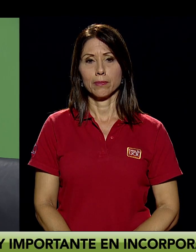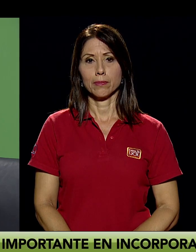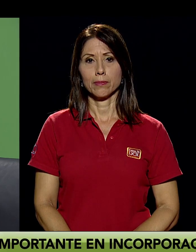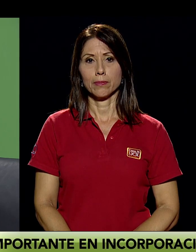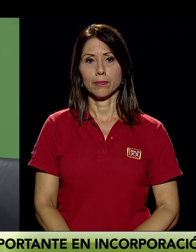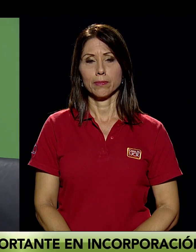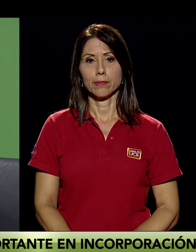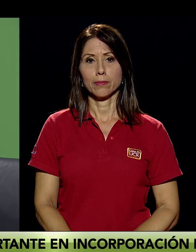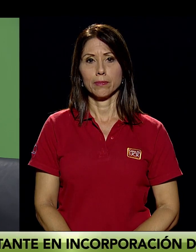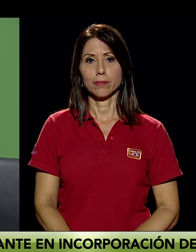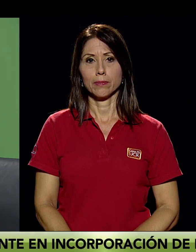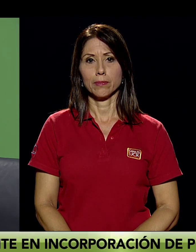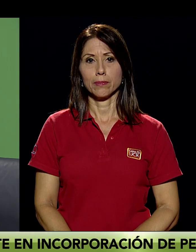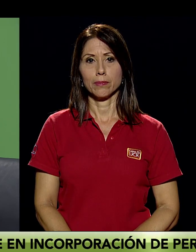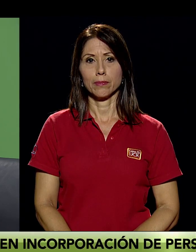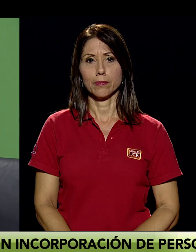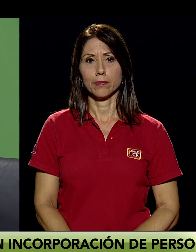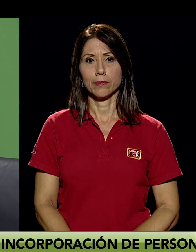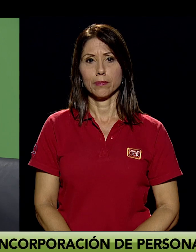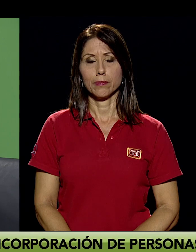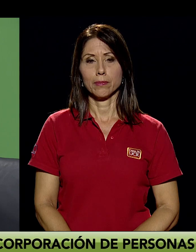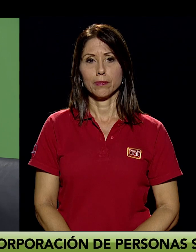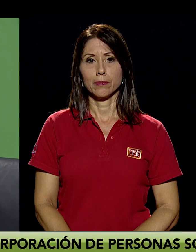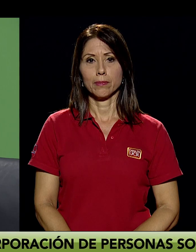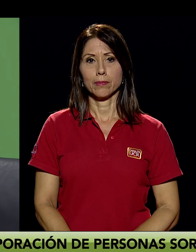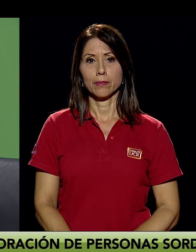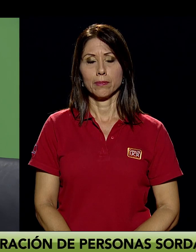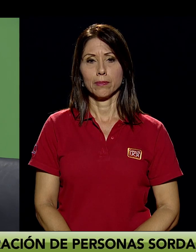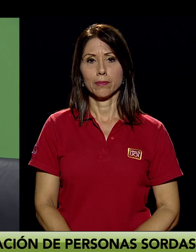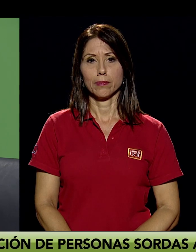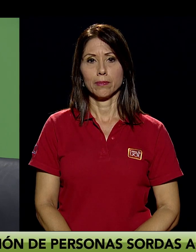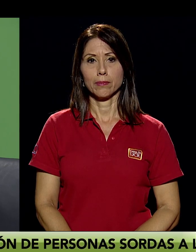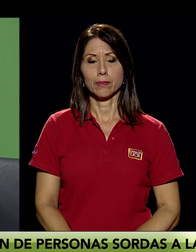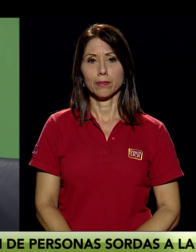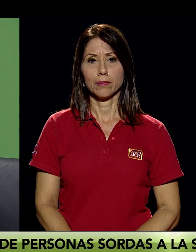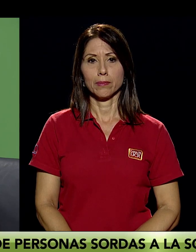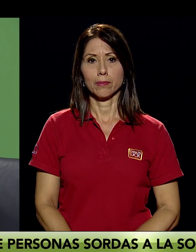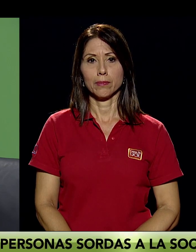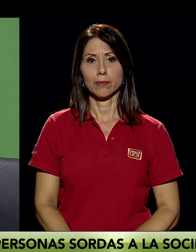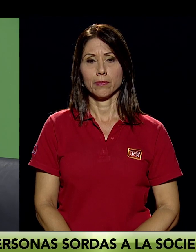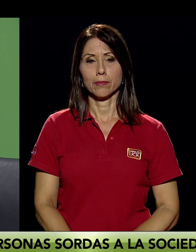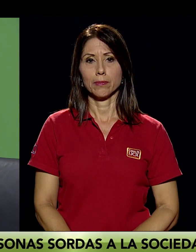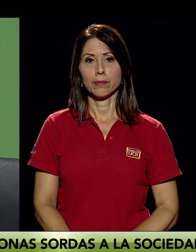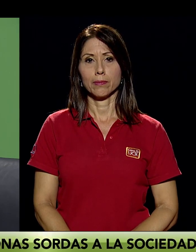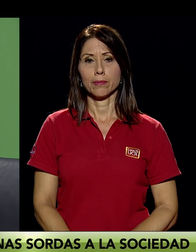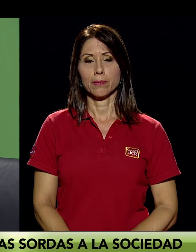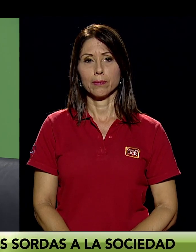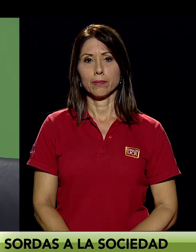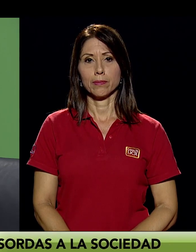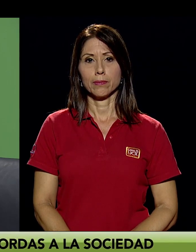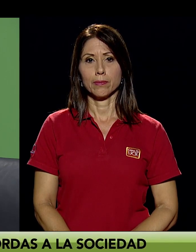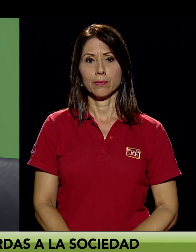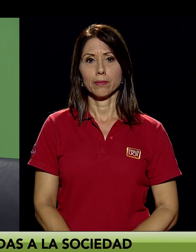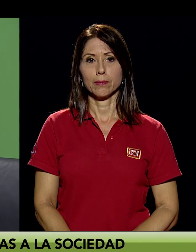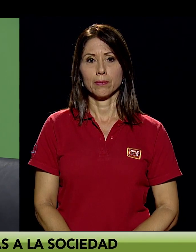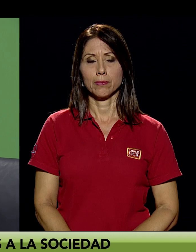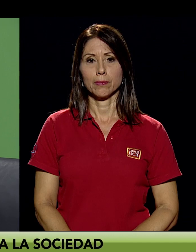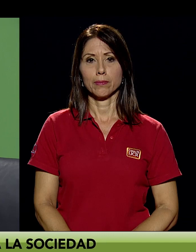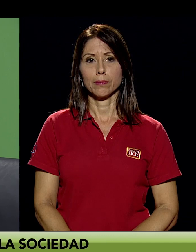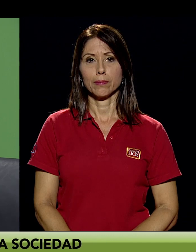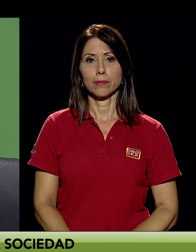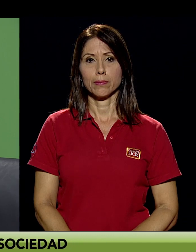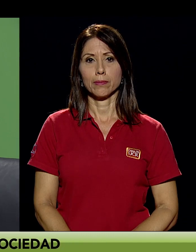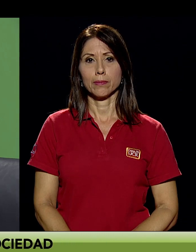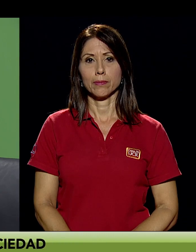necesidades de sus niños sordos y por esta razón es que ellos no logran desarrollarse. Yo creo que es muy importante este mensaje para los padres que, por favor,